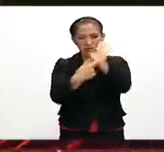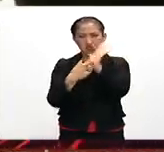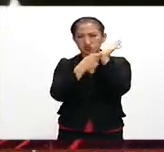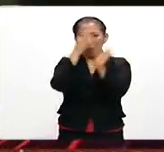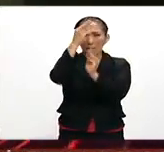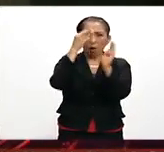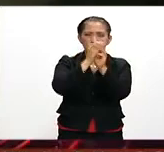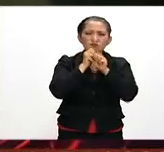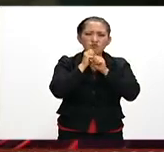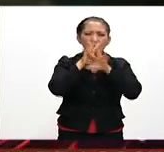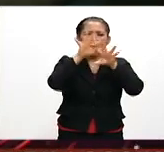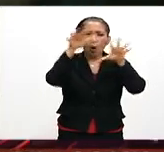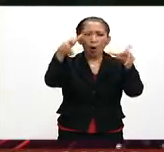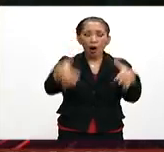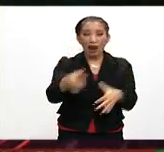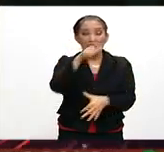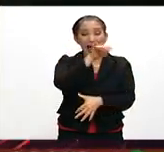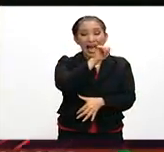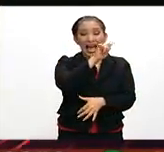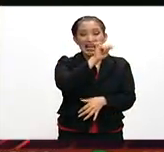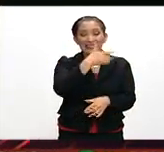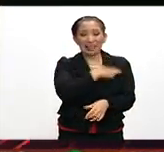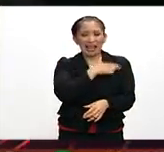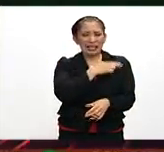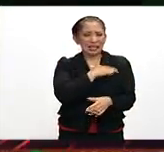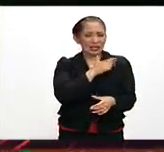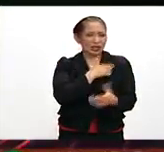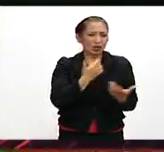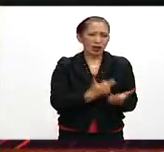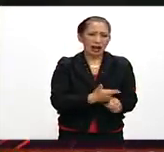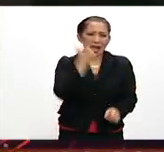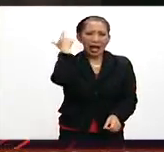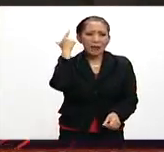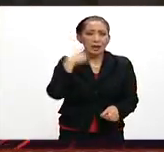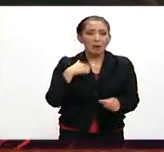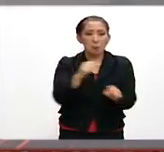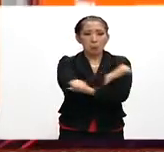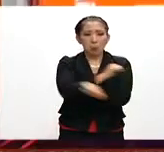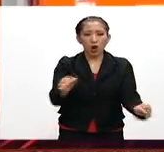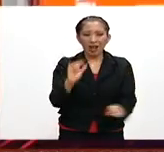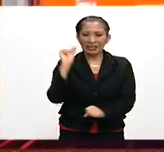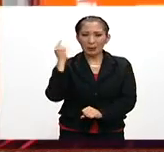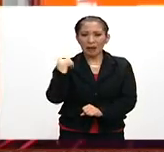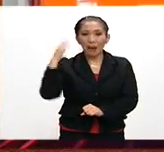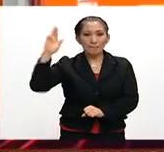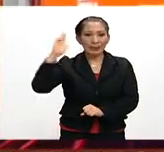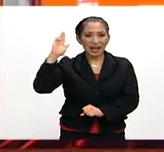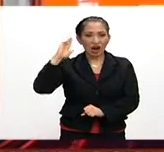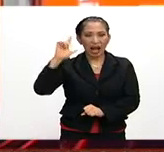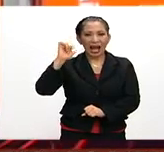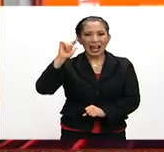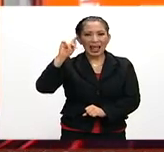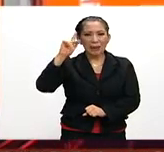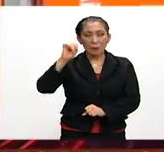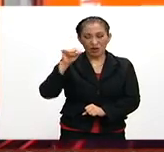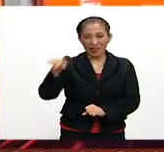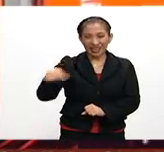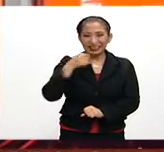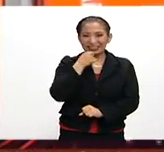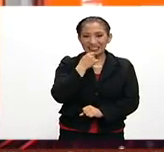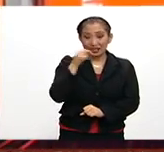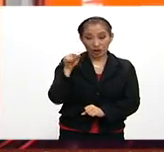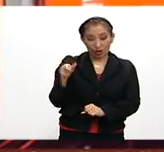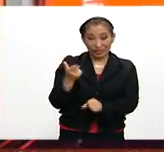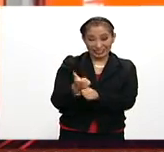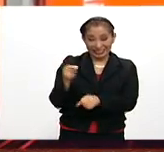mundo entero. Ali resultó gravemente herido en el bombardeo del pasado miércoles en Alepo. Es justamente el